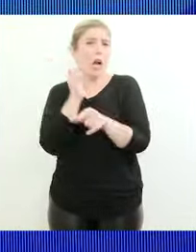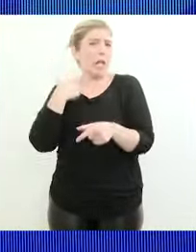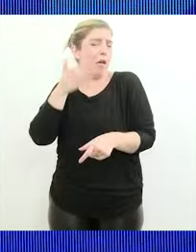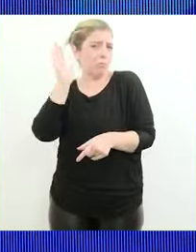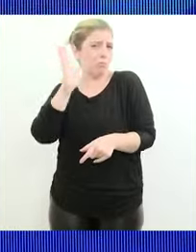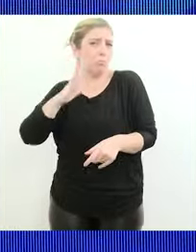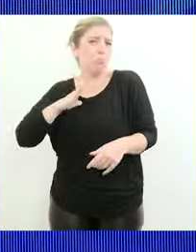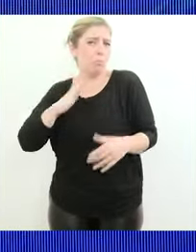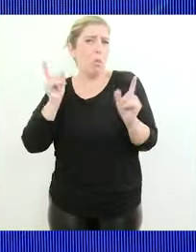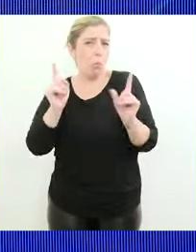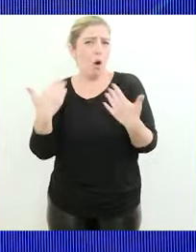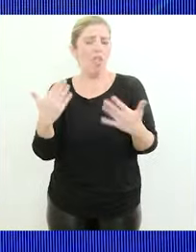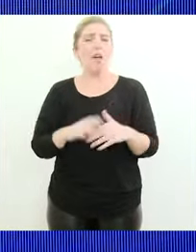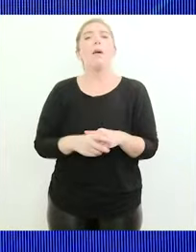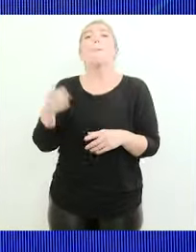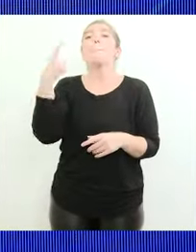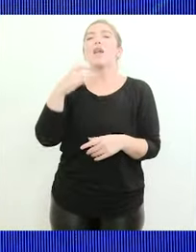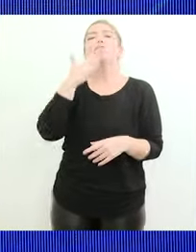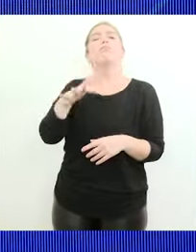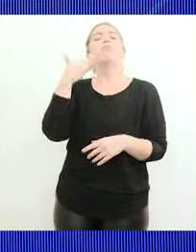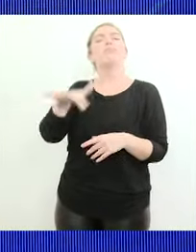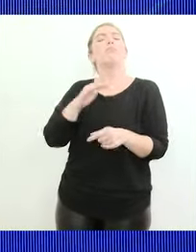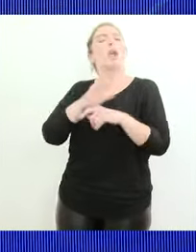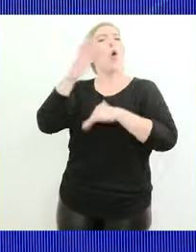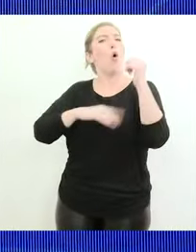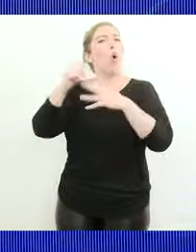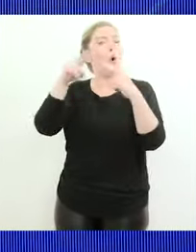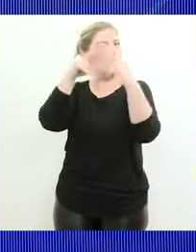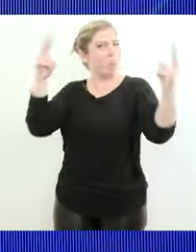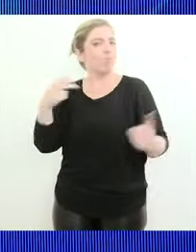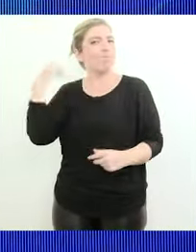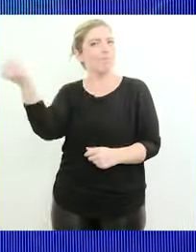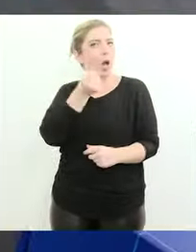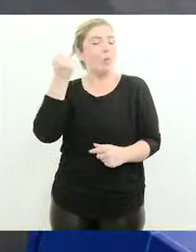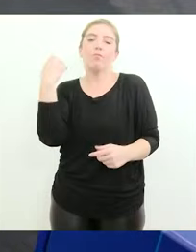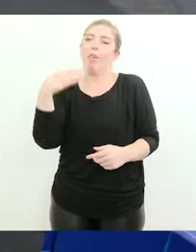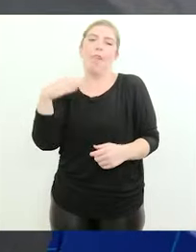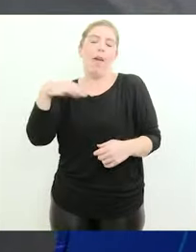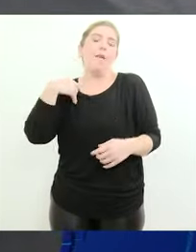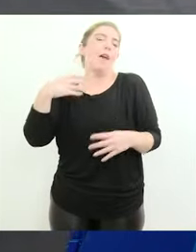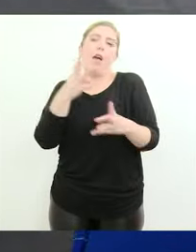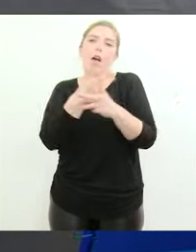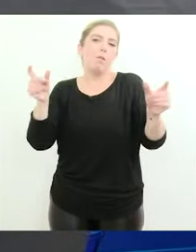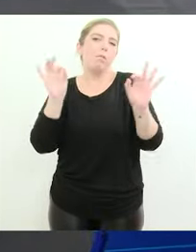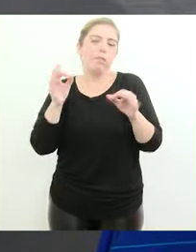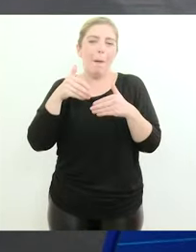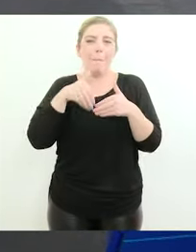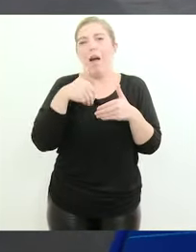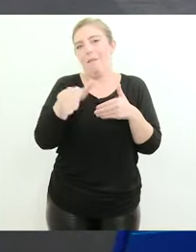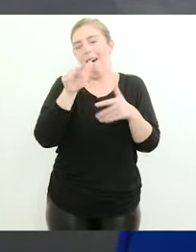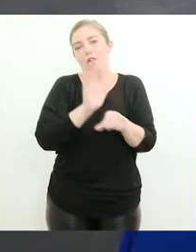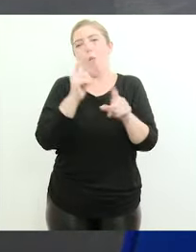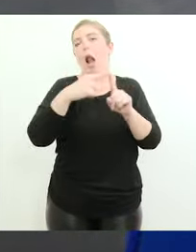útil por delante, pero entendemos que es quizás una obra importante a concretar en un mediano